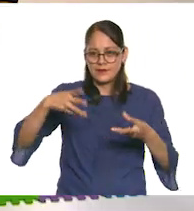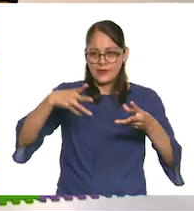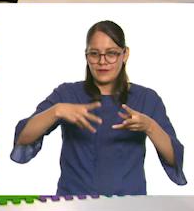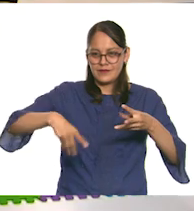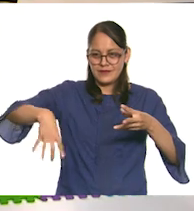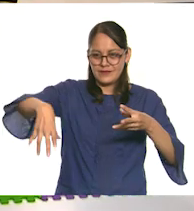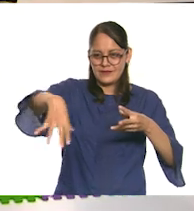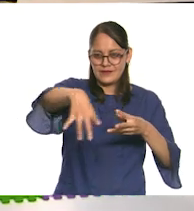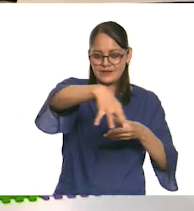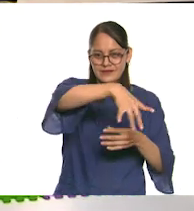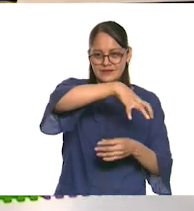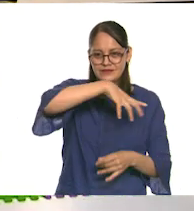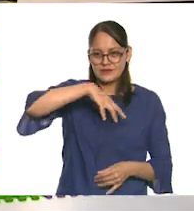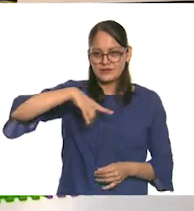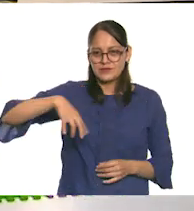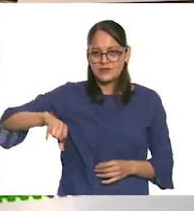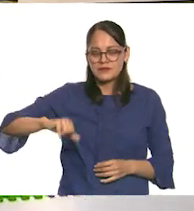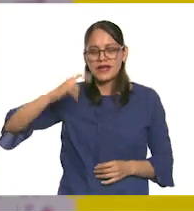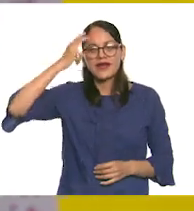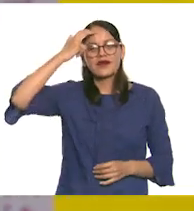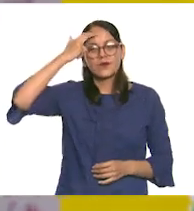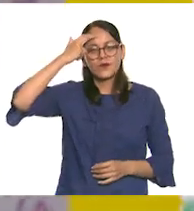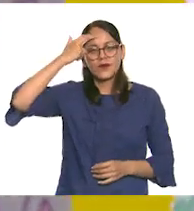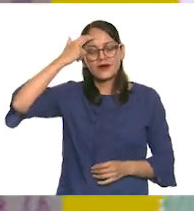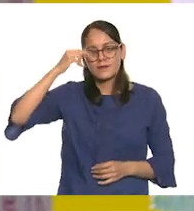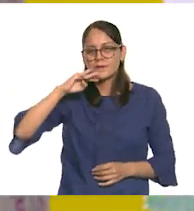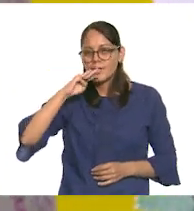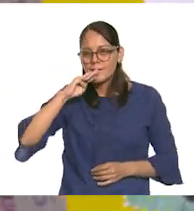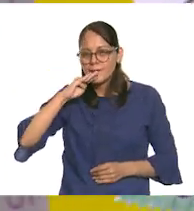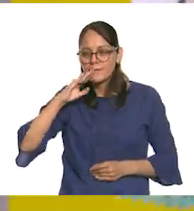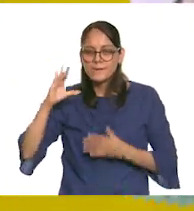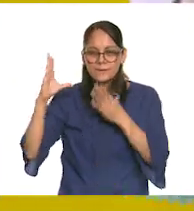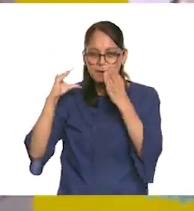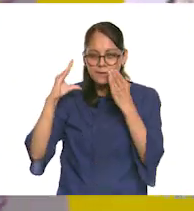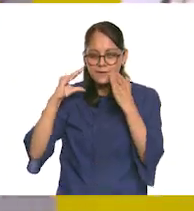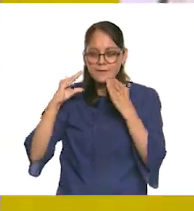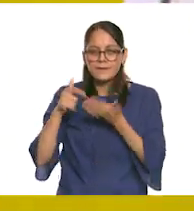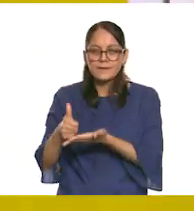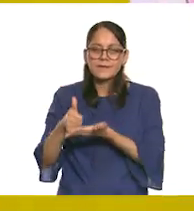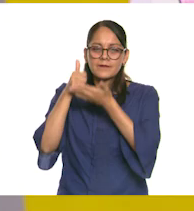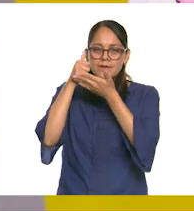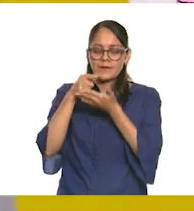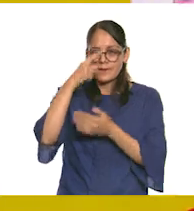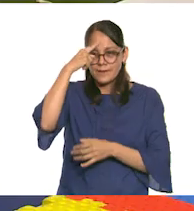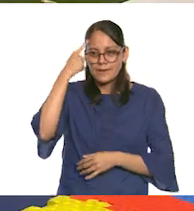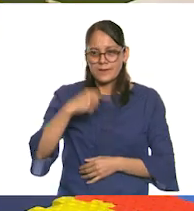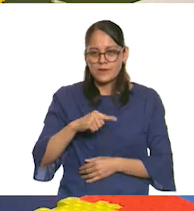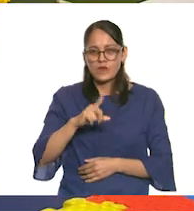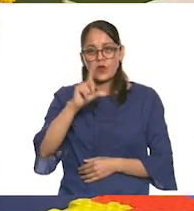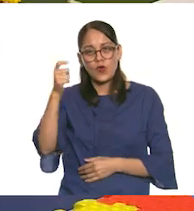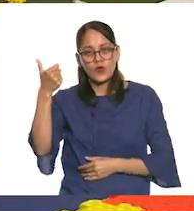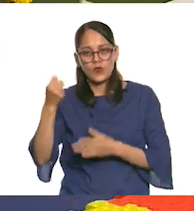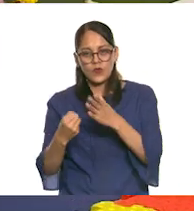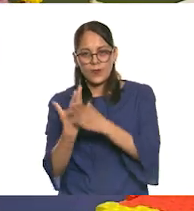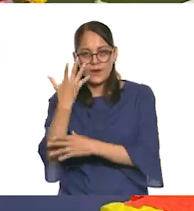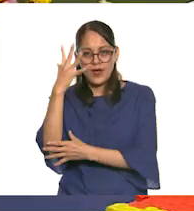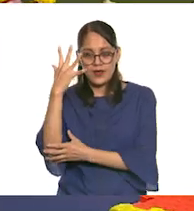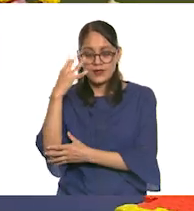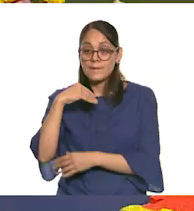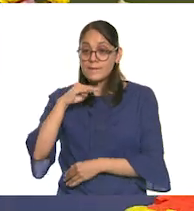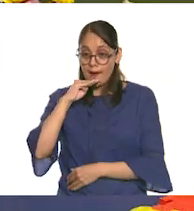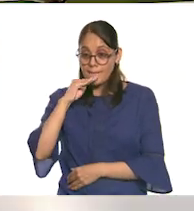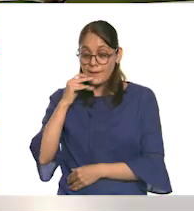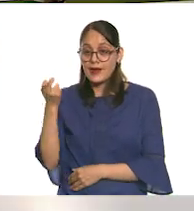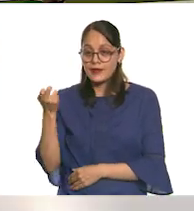recuerdos, frutos que nos ayudan a generar otros árboles con todo lo que nuestras